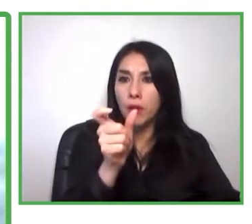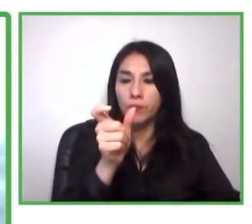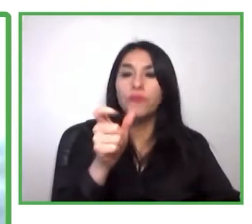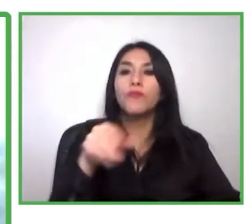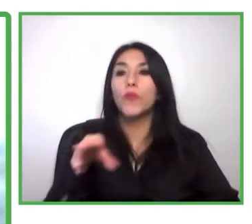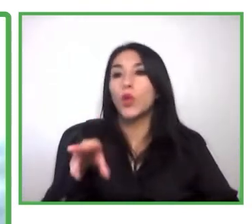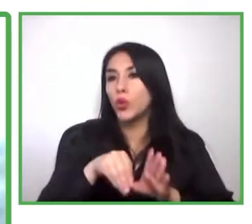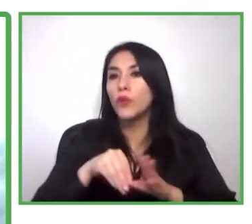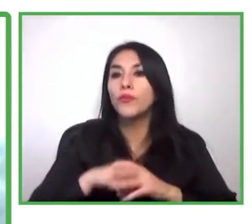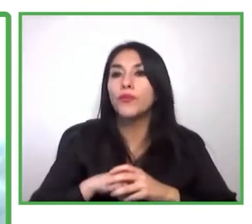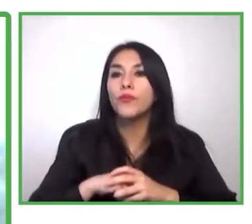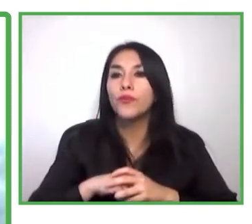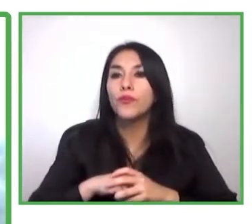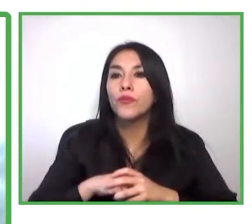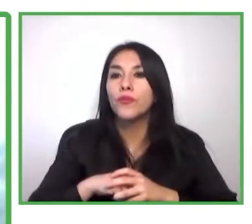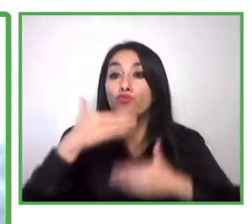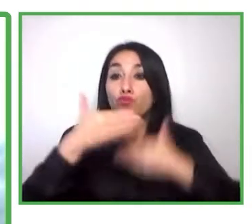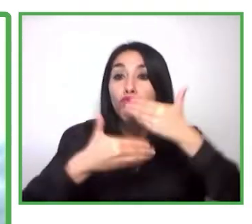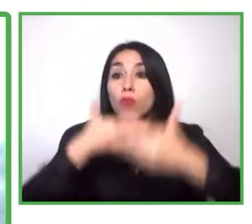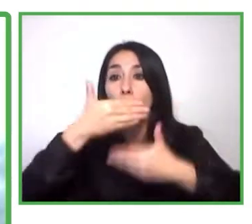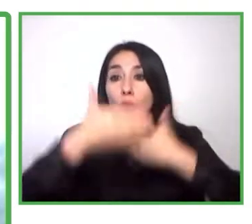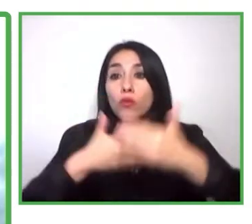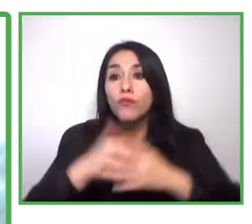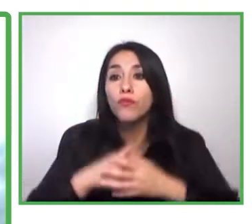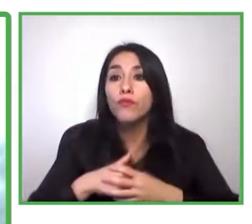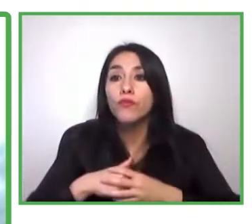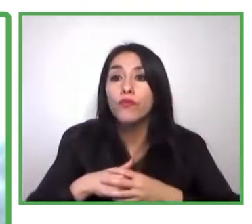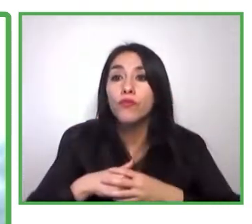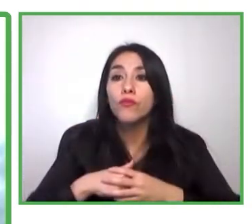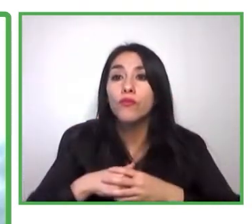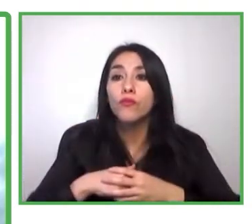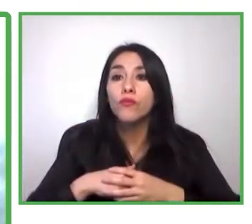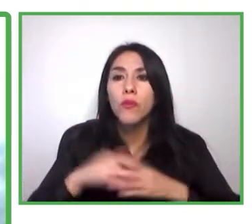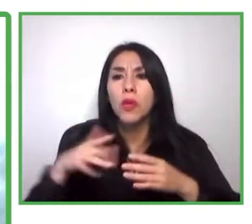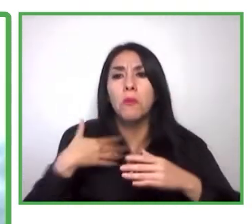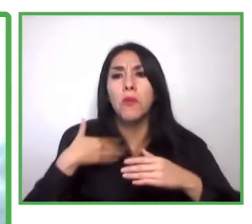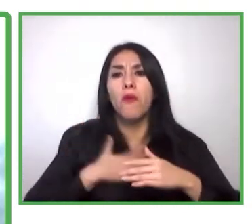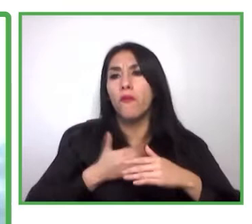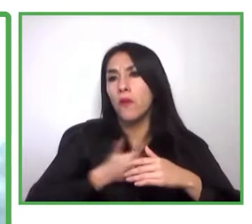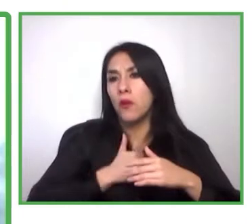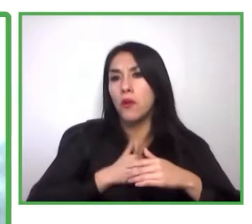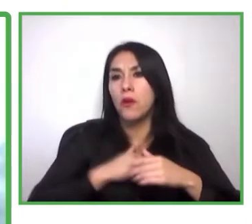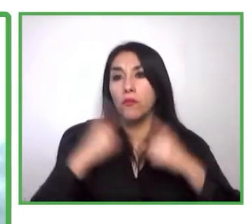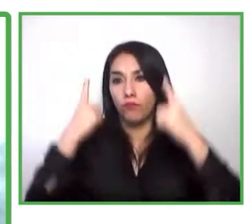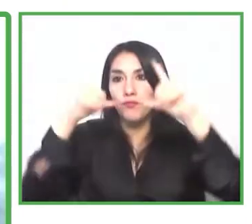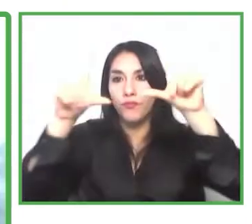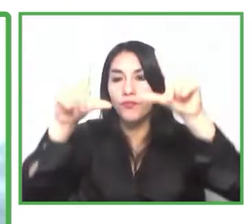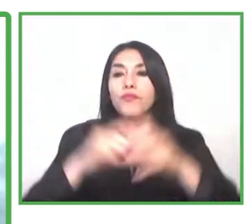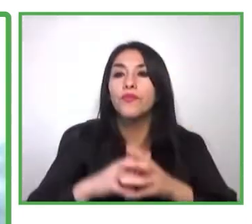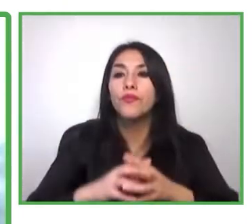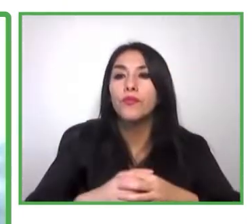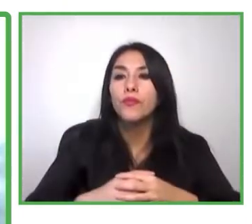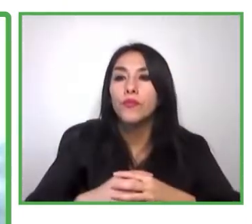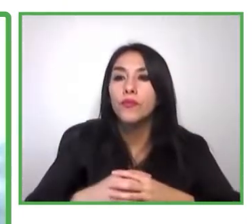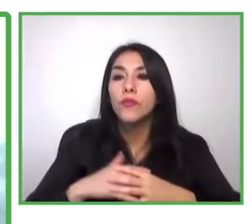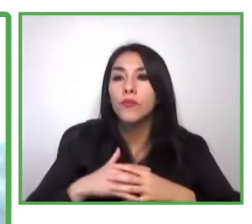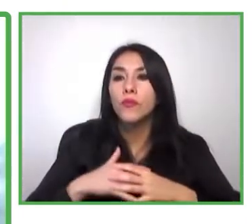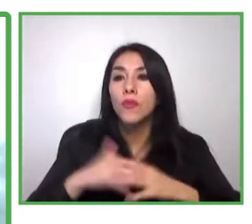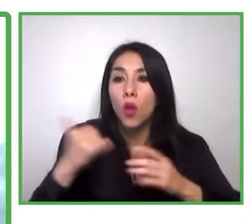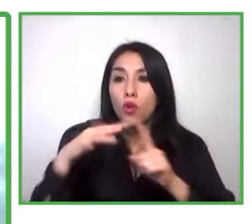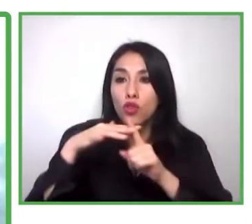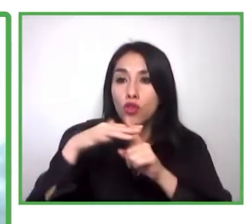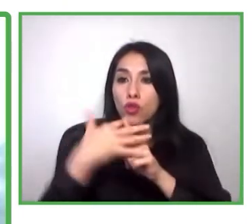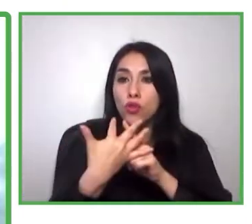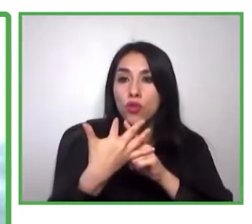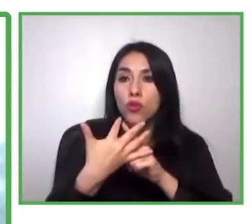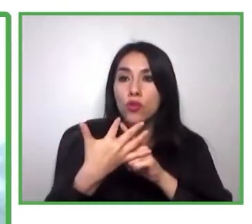la diversidad. Y no solamente eso, sino que por un contexto legal que declara y busca garantizar la igualdad de derechos de todas